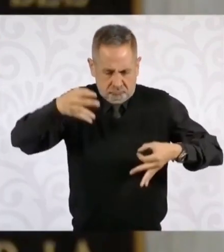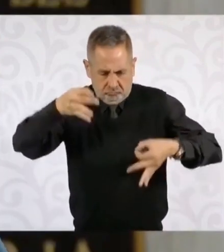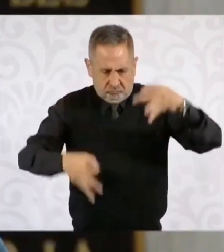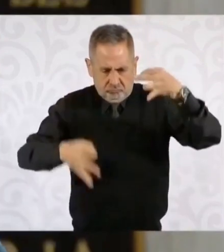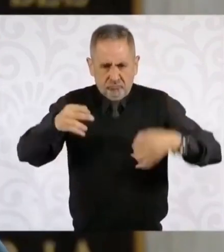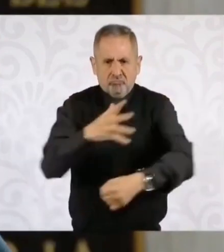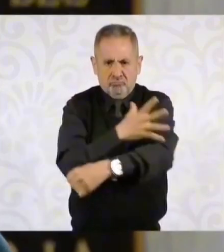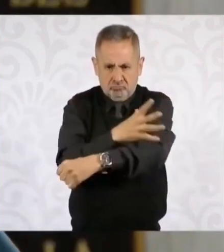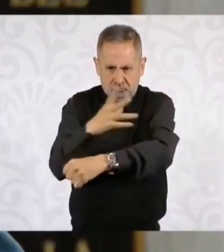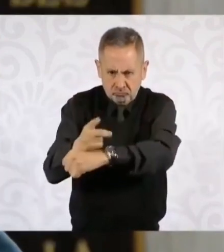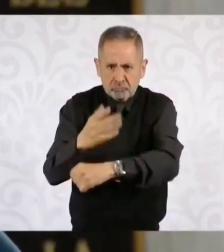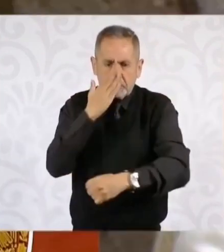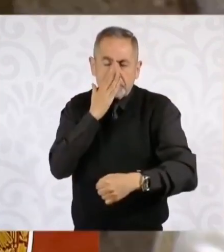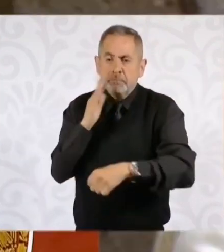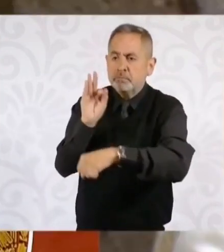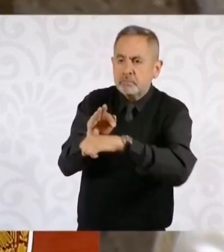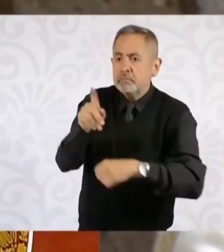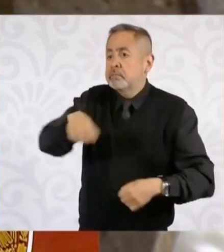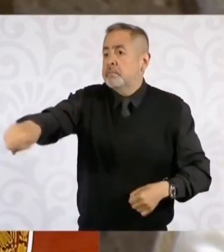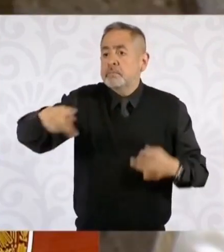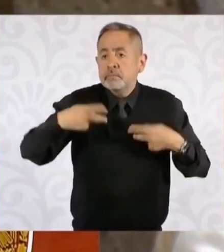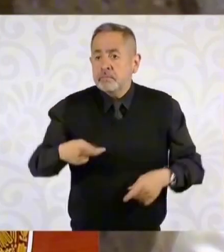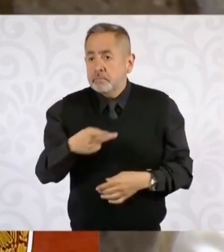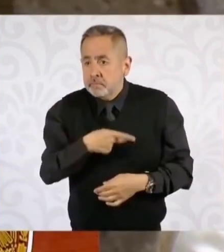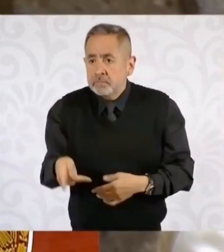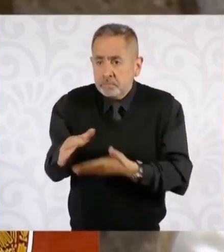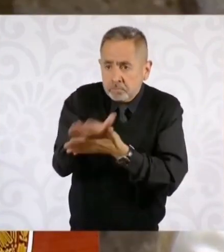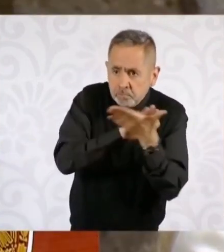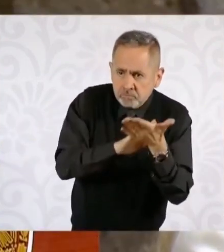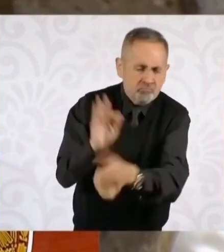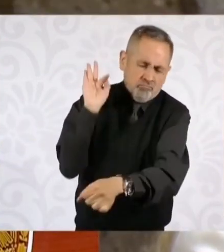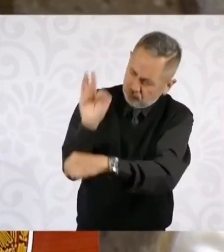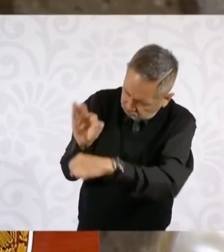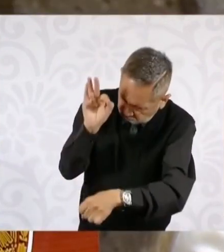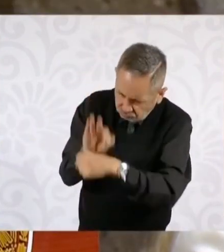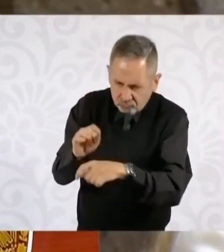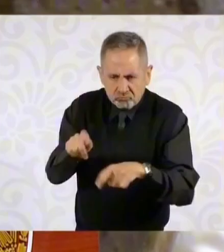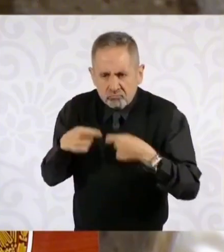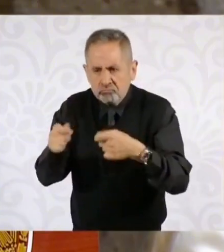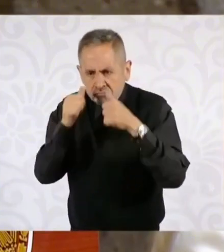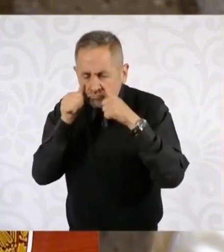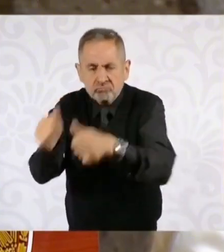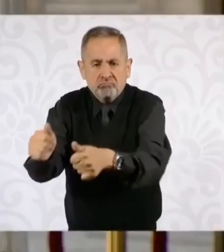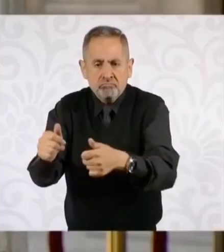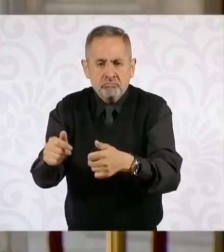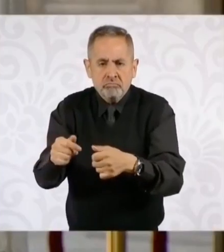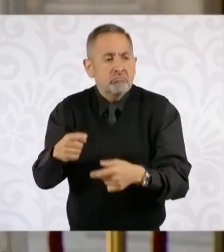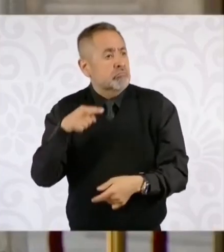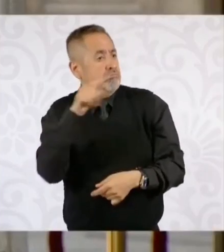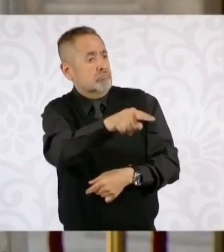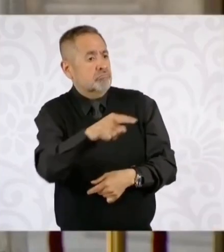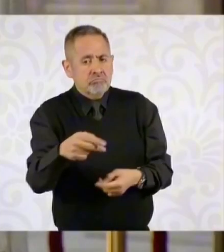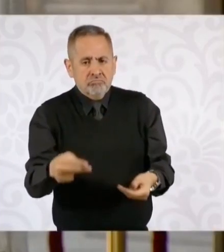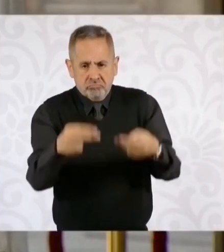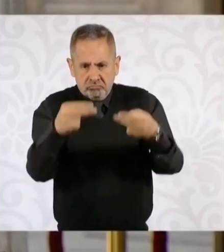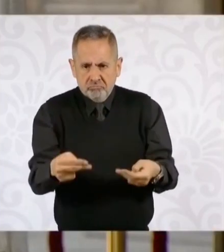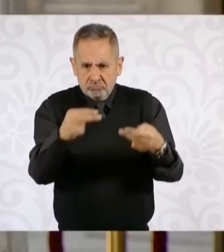a la persona de menos recursos económicos del país y también al inversionista.